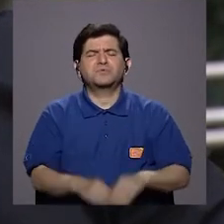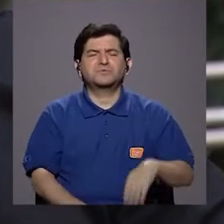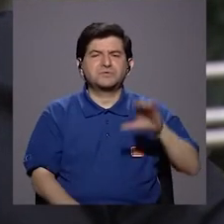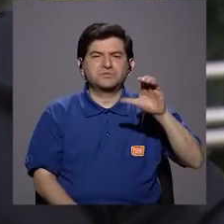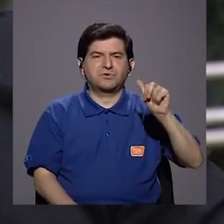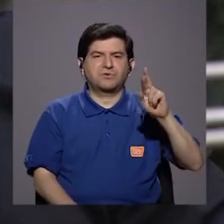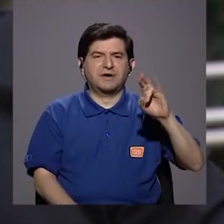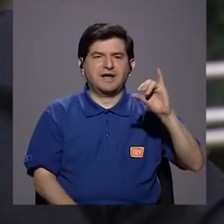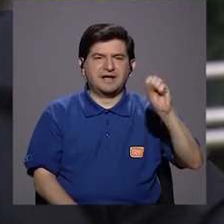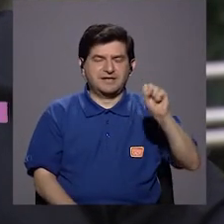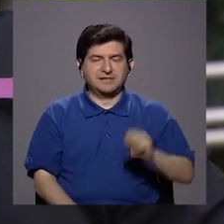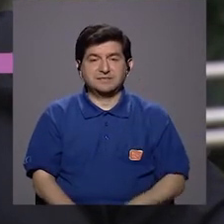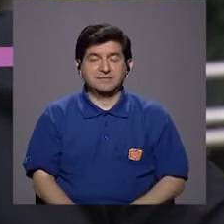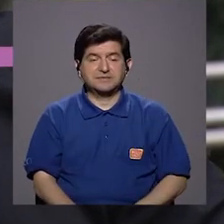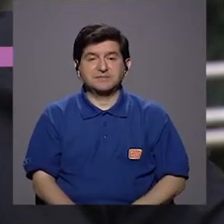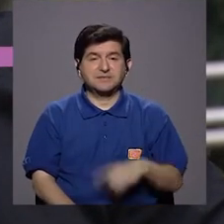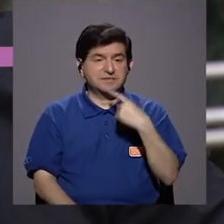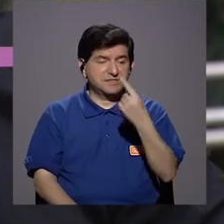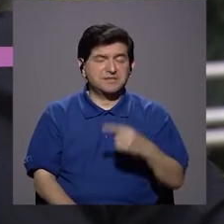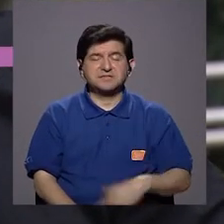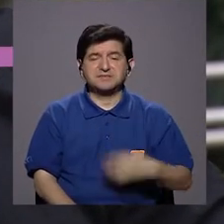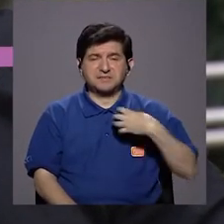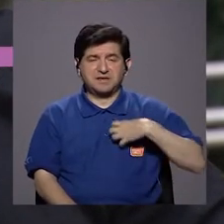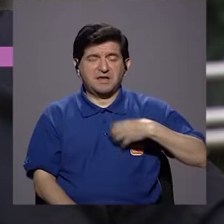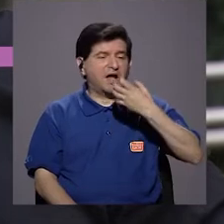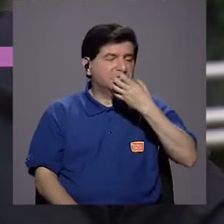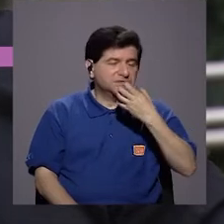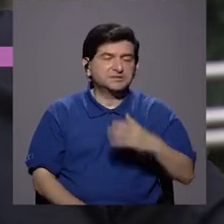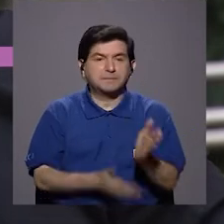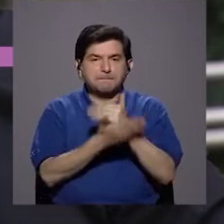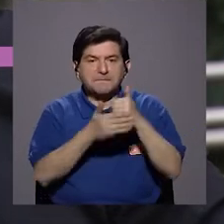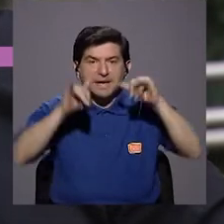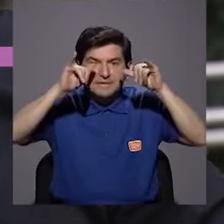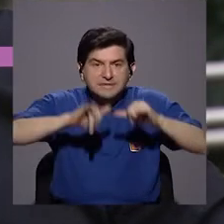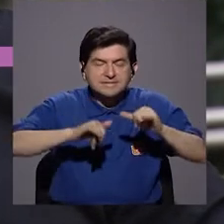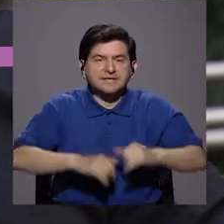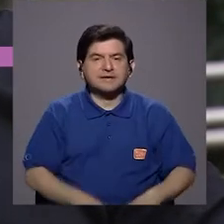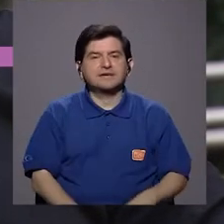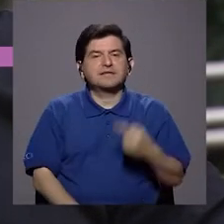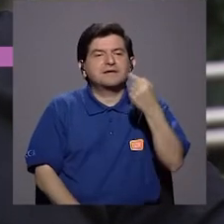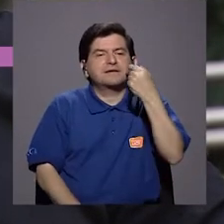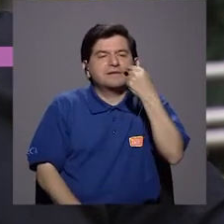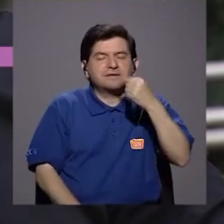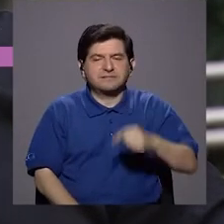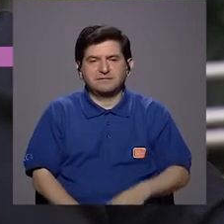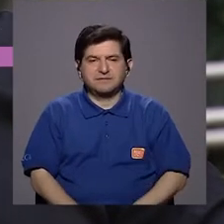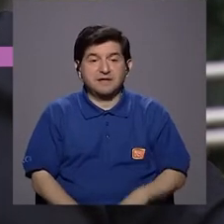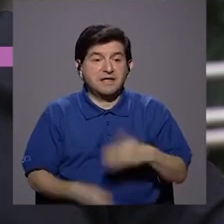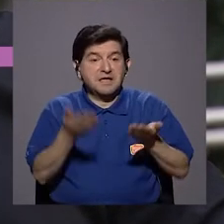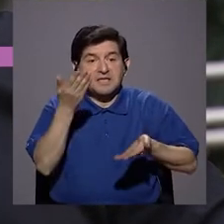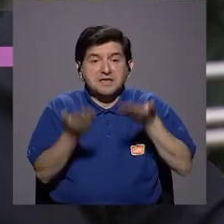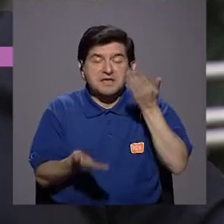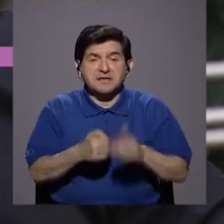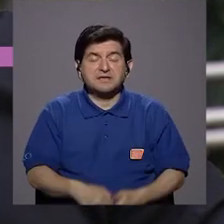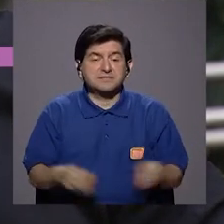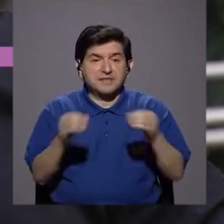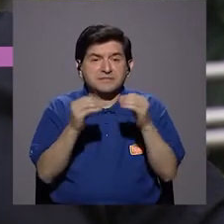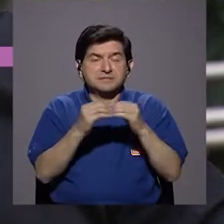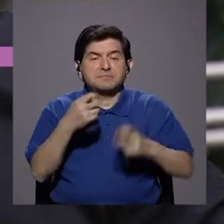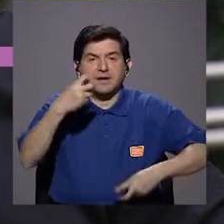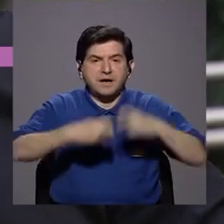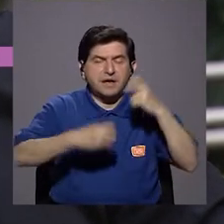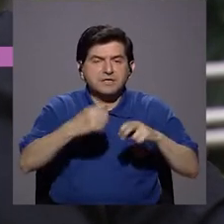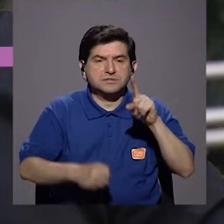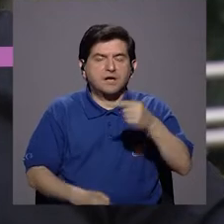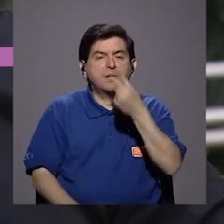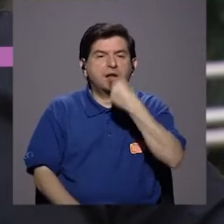a veces comes un pedazo de manzana, la manzana no se deshace, si te queda un pedacito de manzana ahí metido en medio de los dientes, eso probablemente va a ser